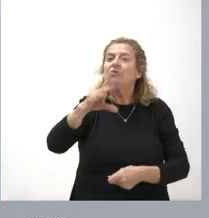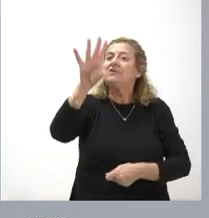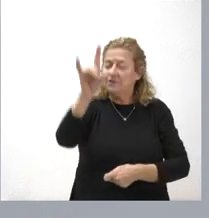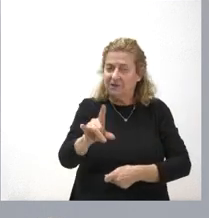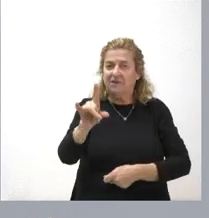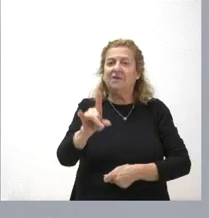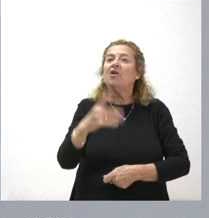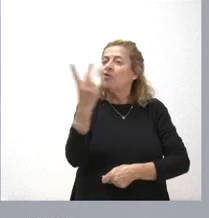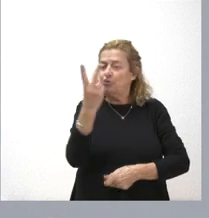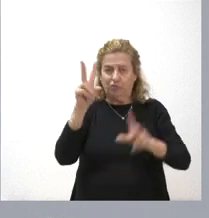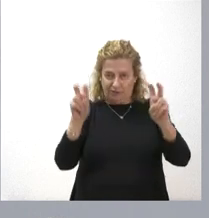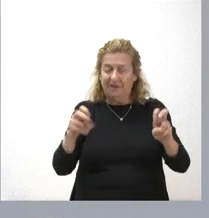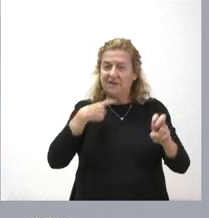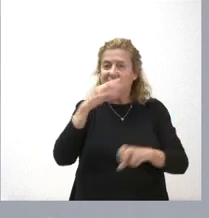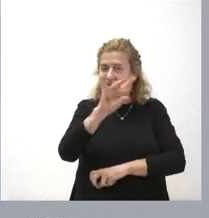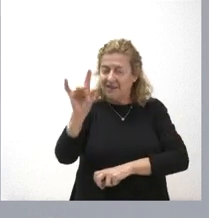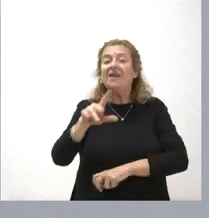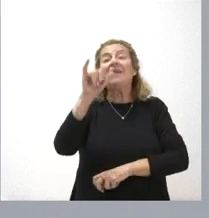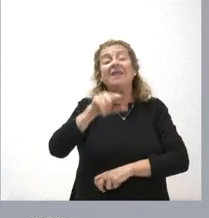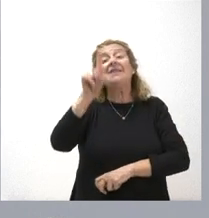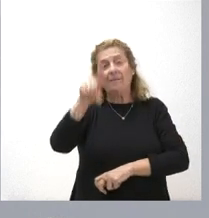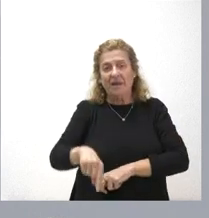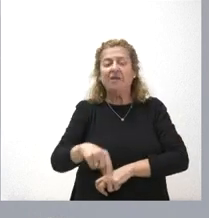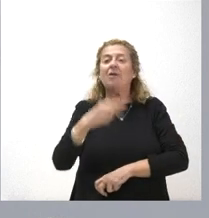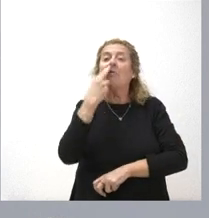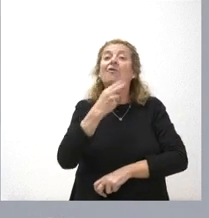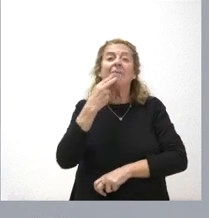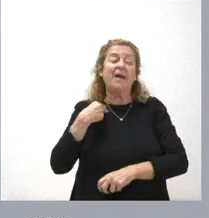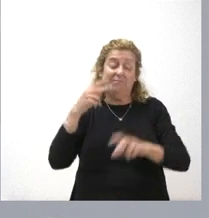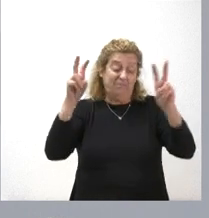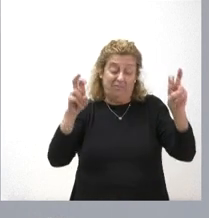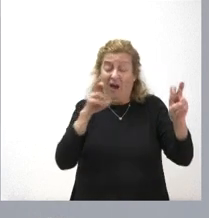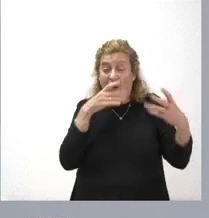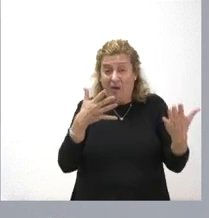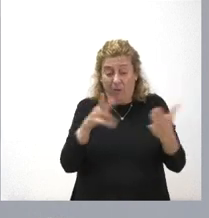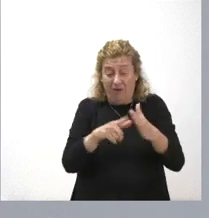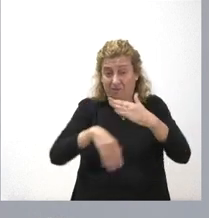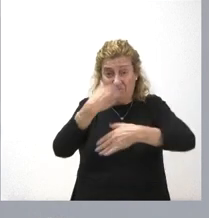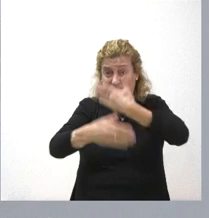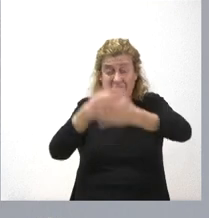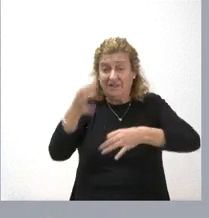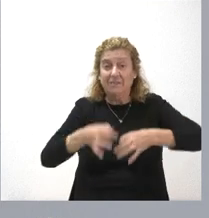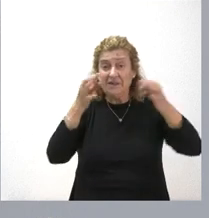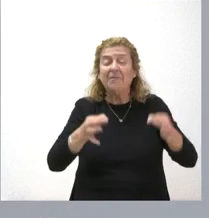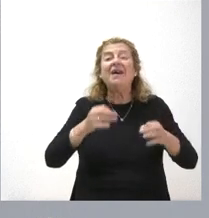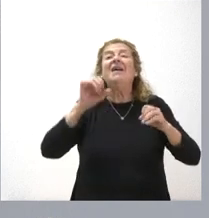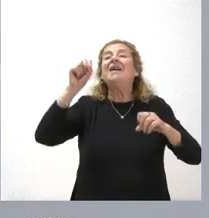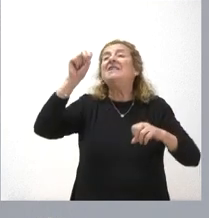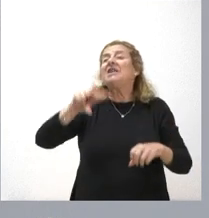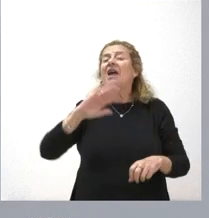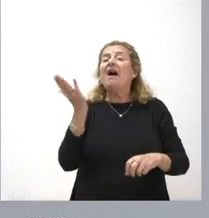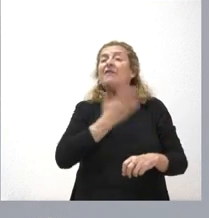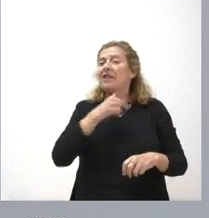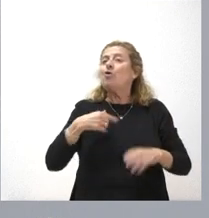aspectos y le confirmo que lo haremos en los términos que tiene establecido, sin perjuicio de que nosotros seguimos también manteniendo la